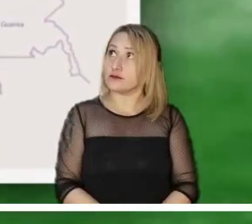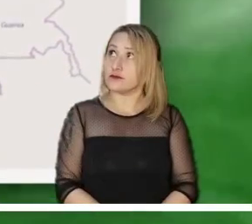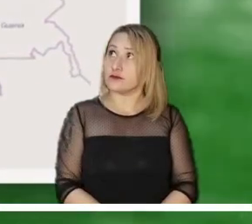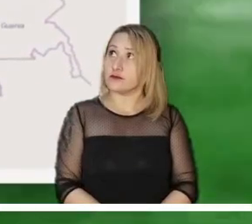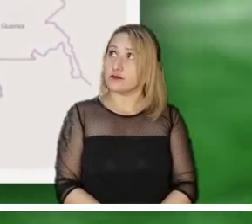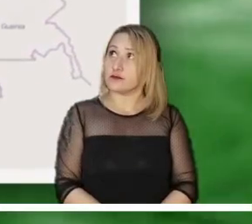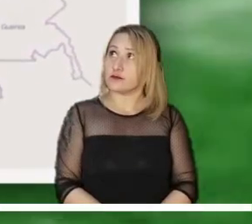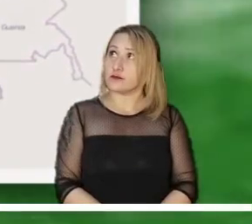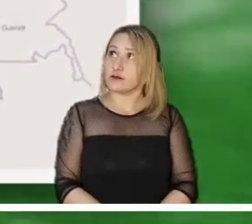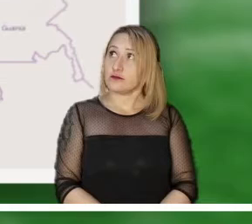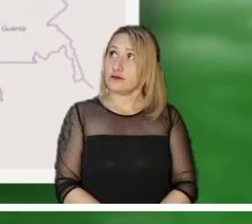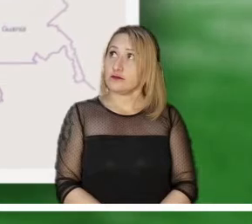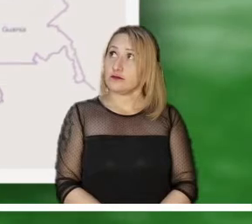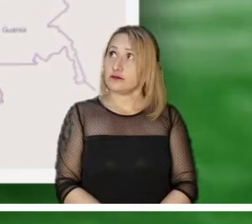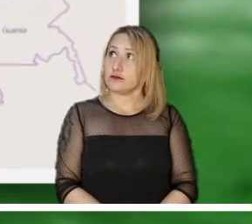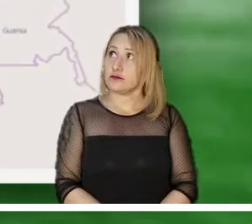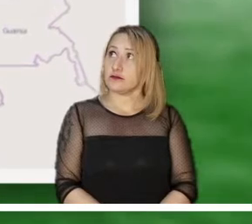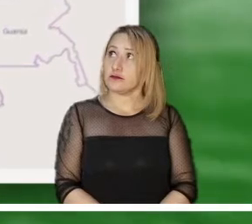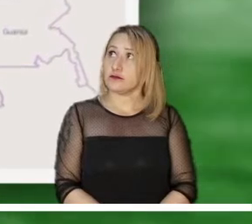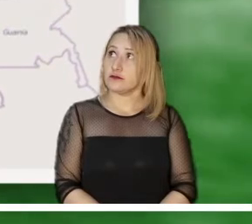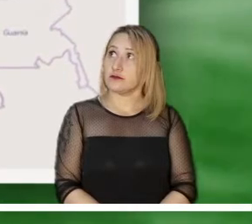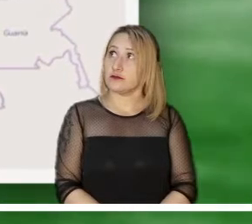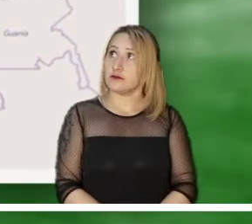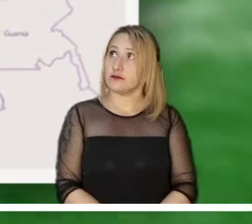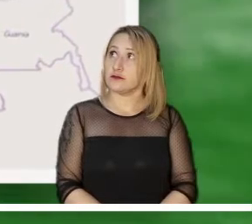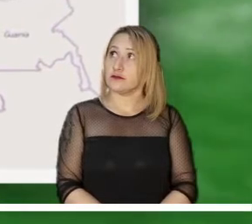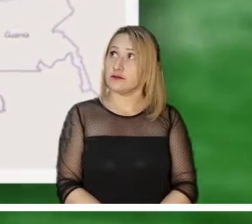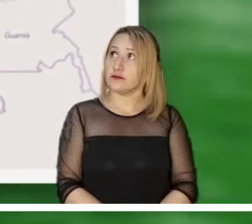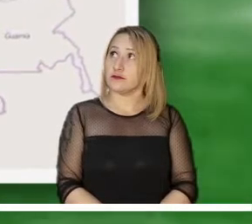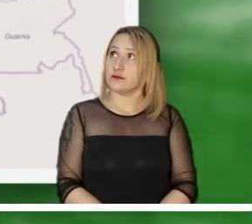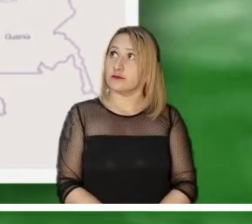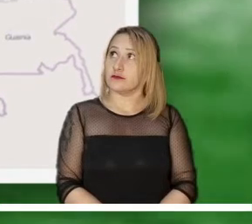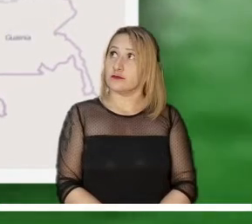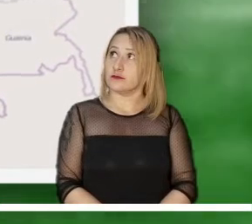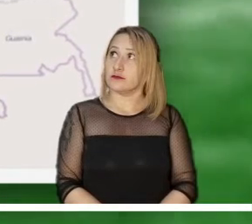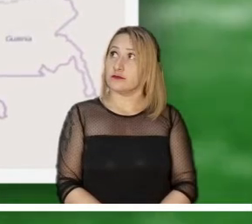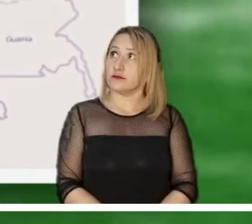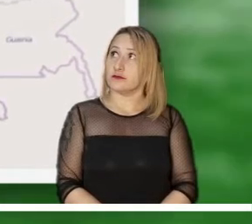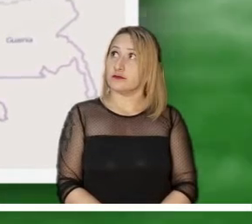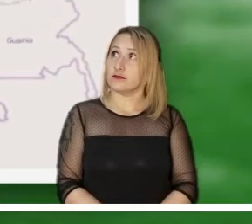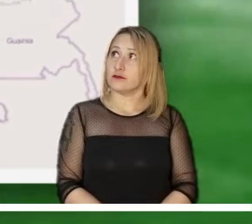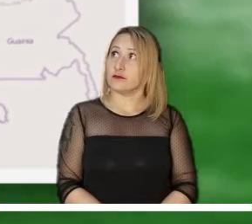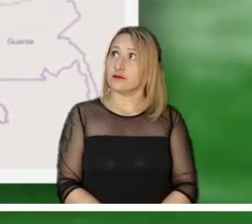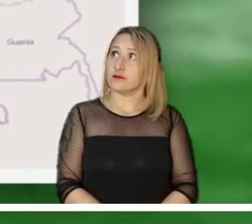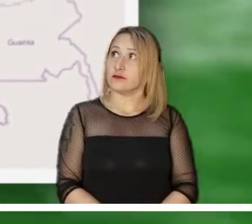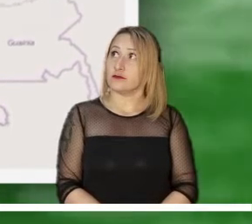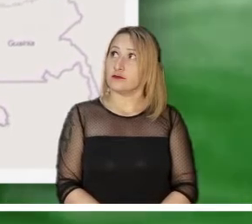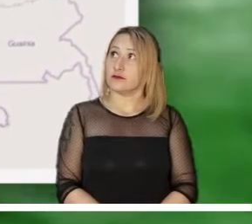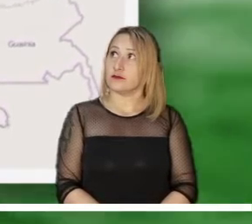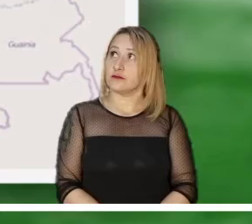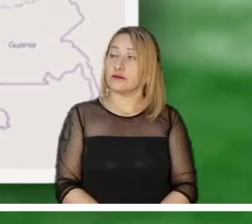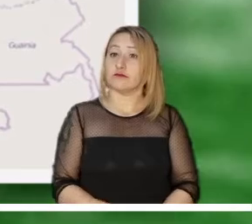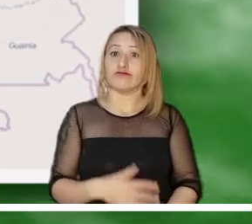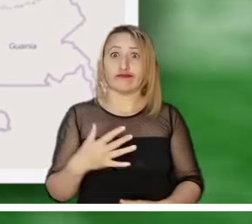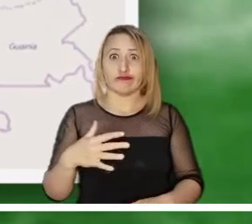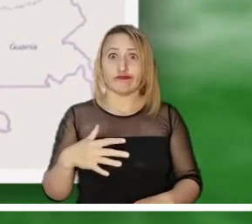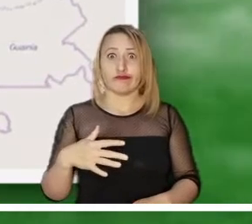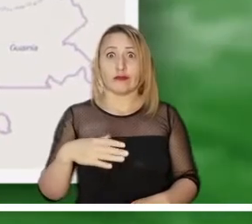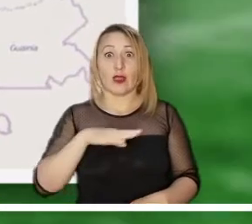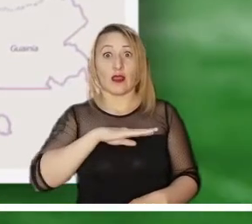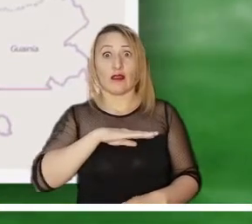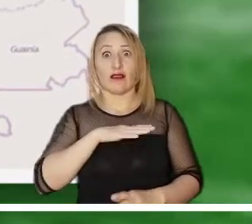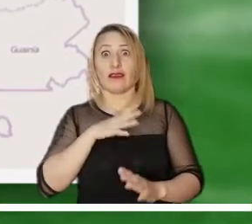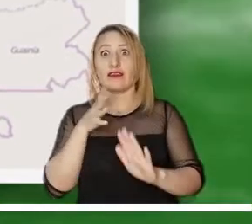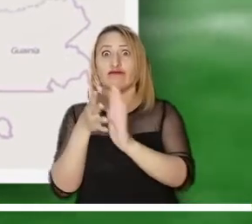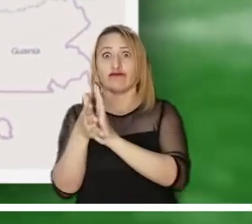debido a ruptura de Jarillón, que se generó en Montpós, sobre los ríos Chicago y Magdalena. Y la Alcaldía de San